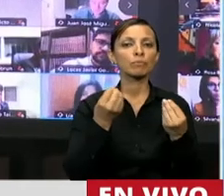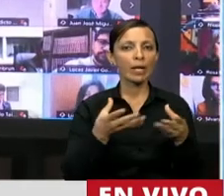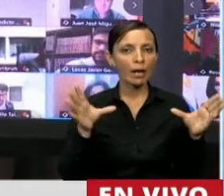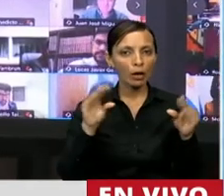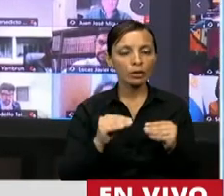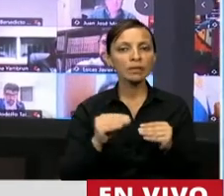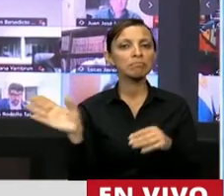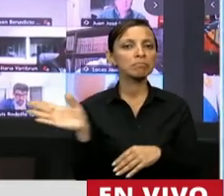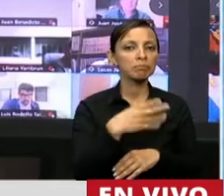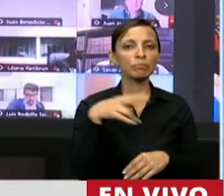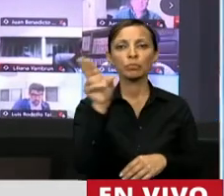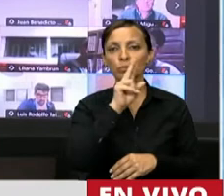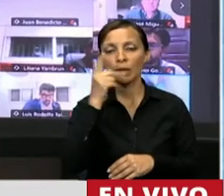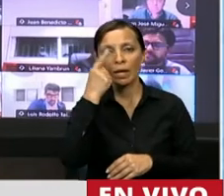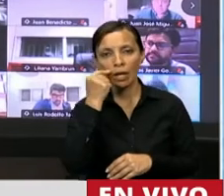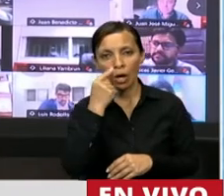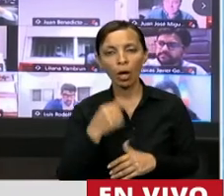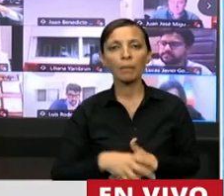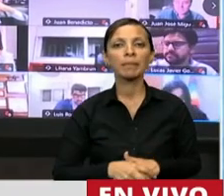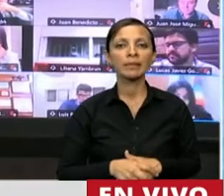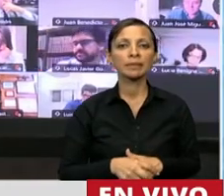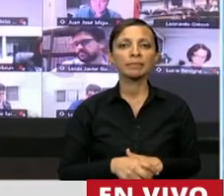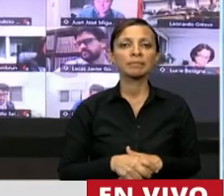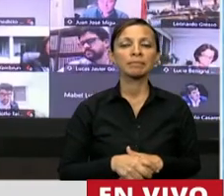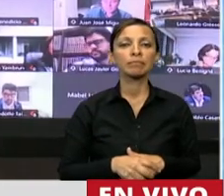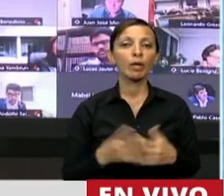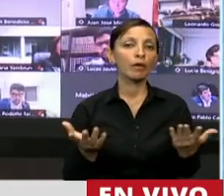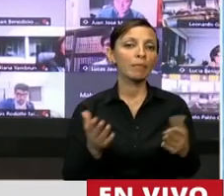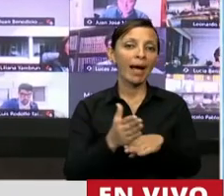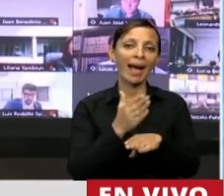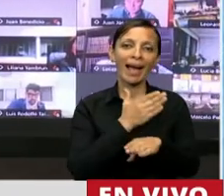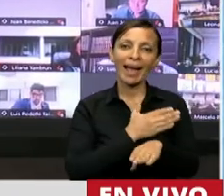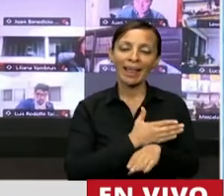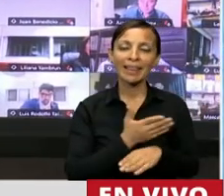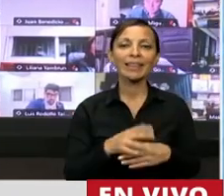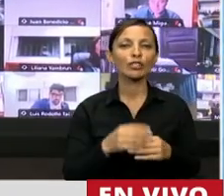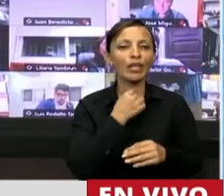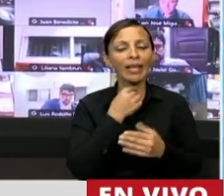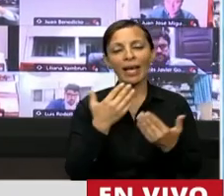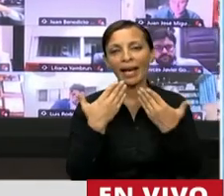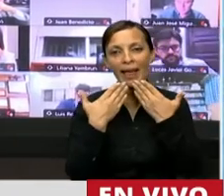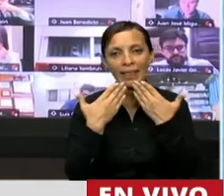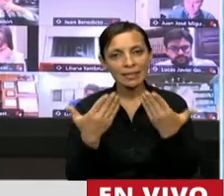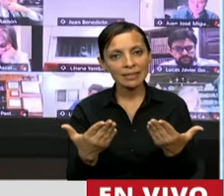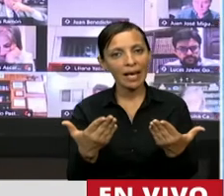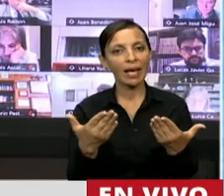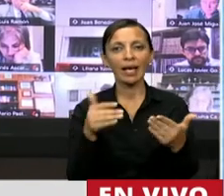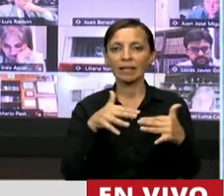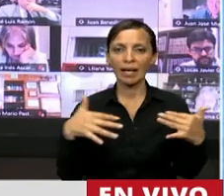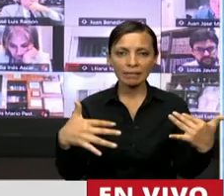todas y a todos. Bueno, ante todo, quiero agradecer a la Cámara